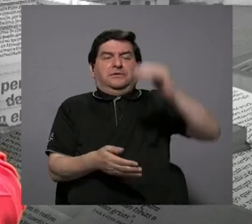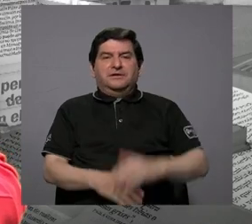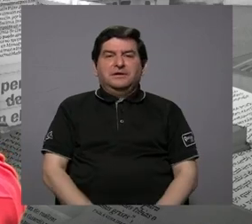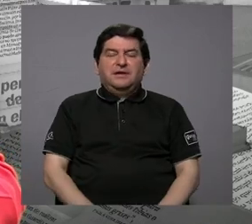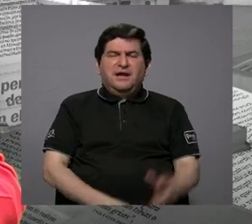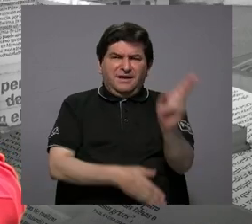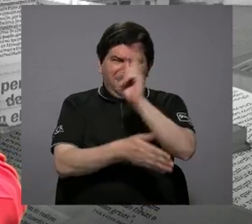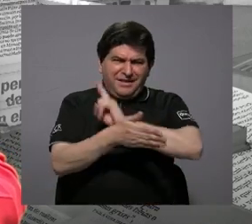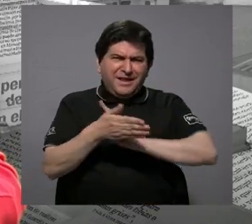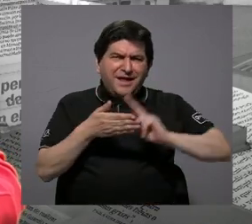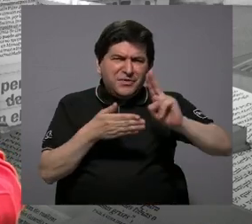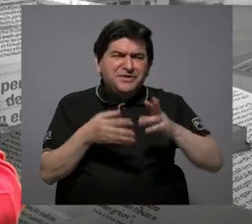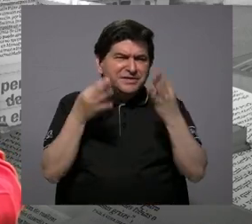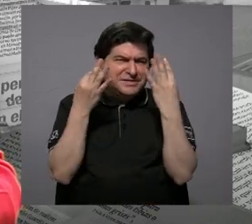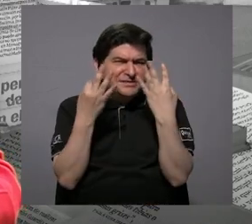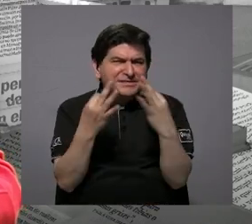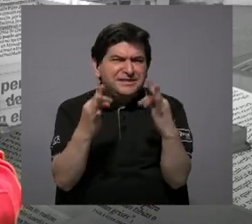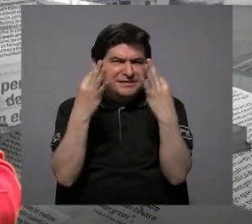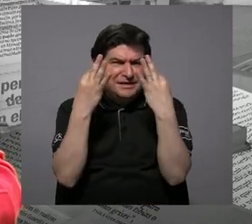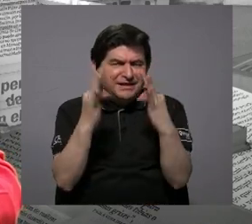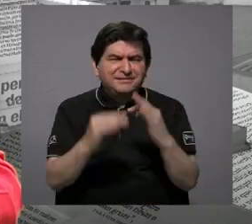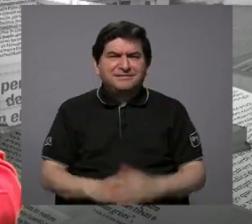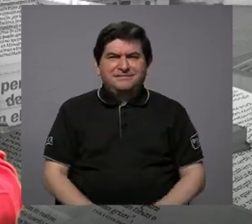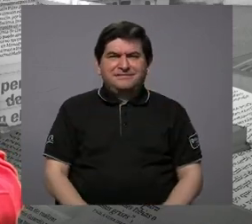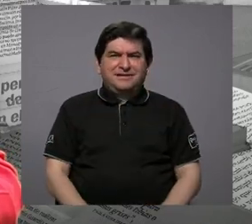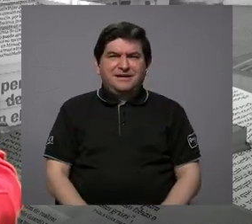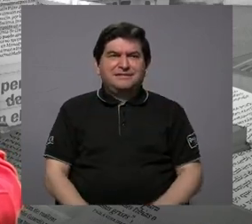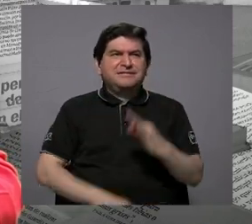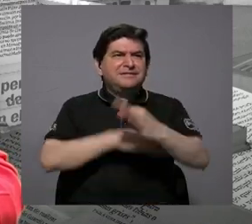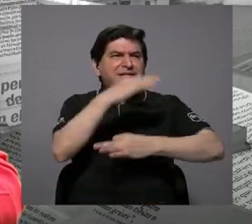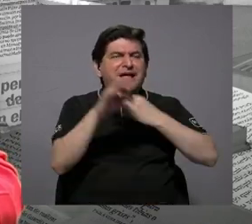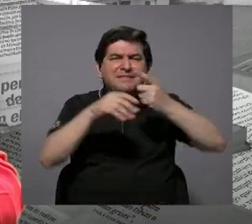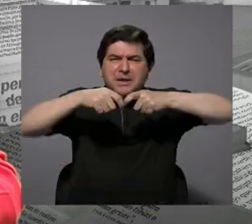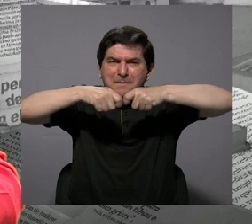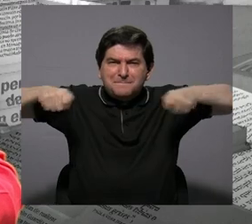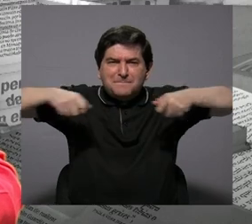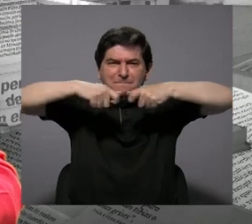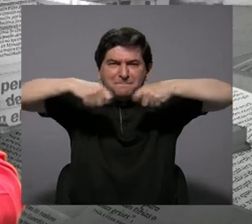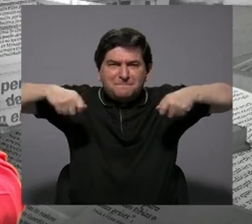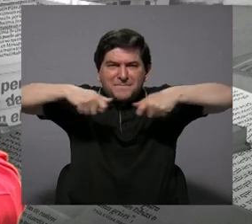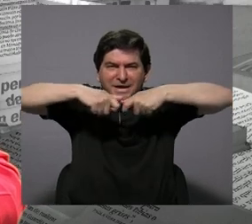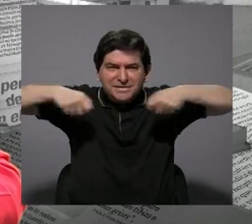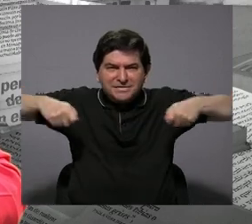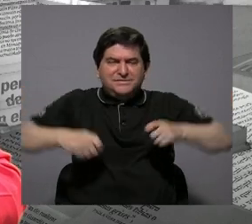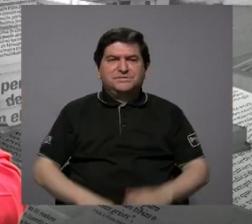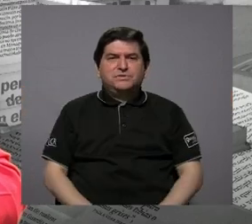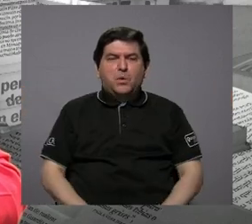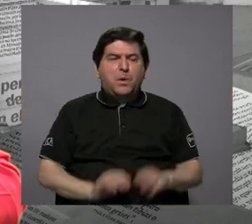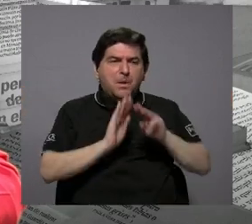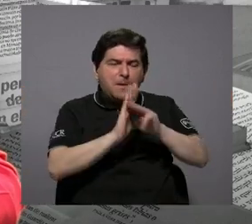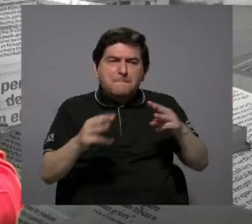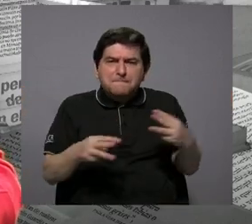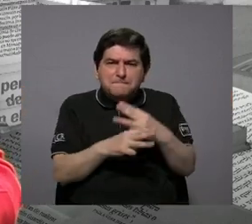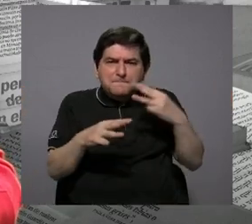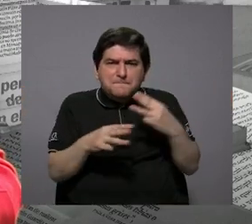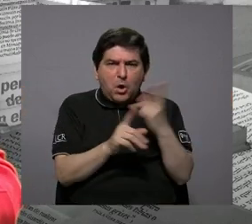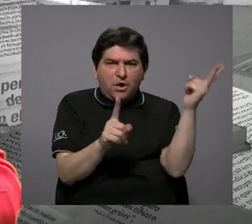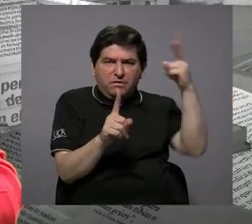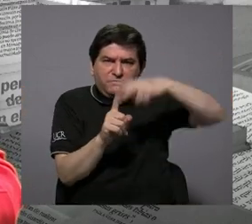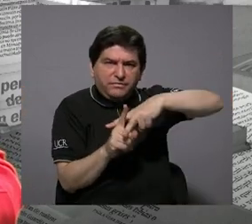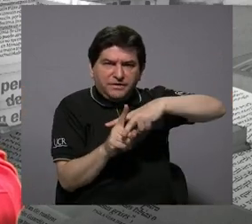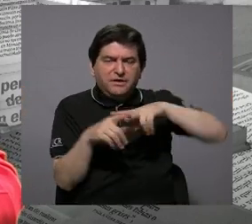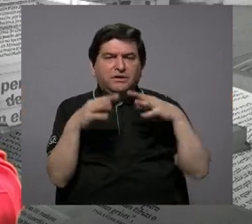Entonces, la universidad está tratando de hacer un tipo de mediciones, está corriendo modelos matemáticos